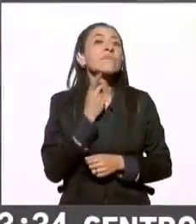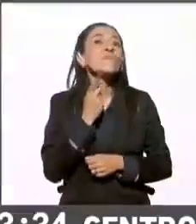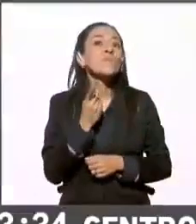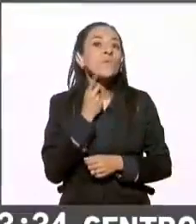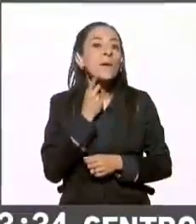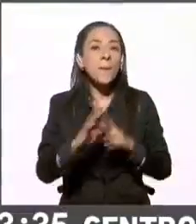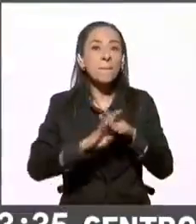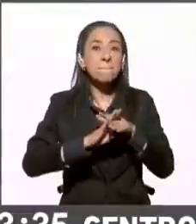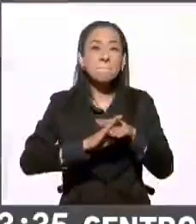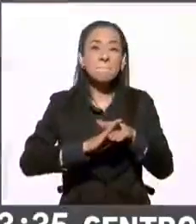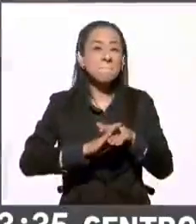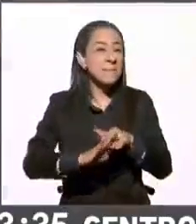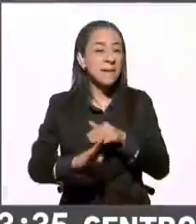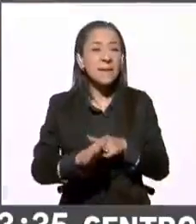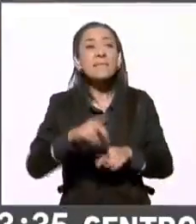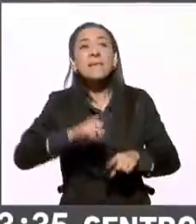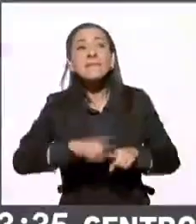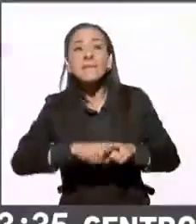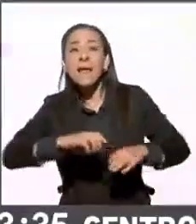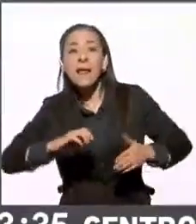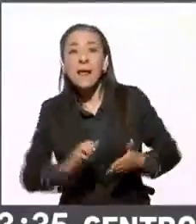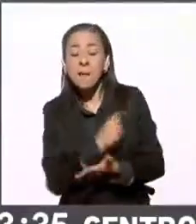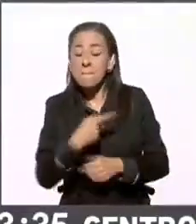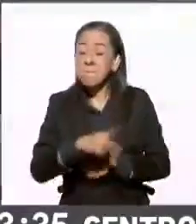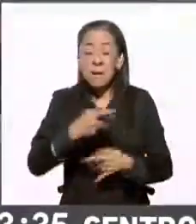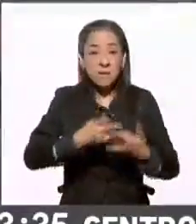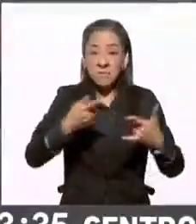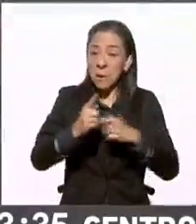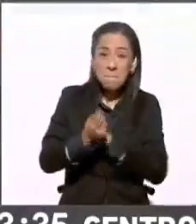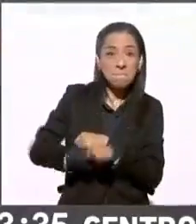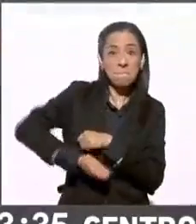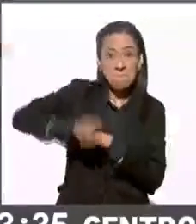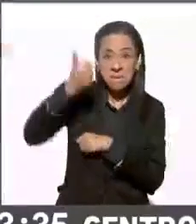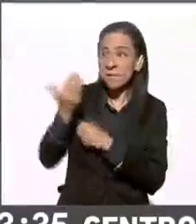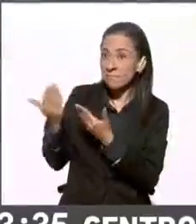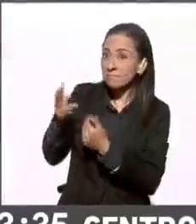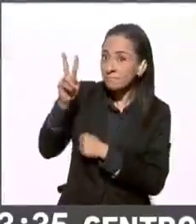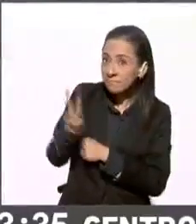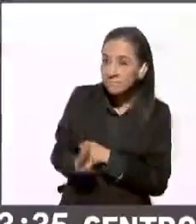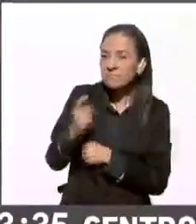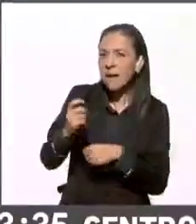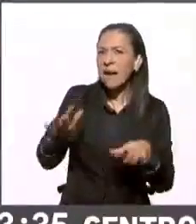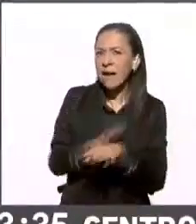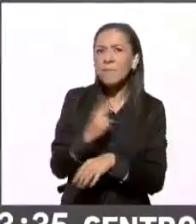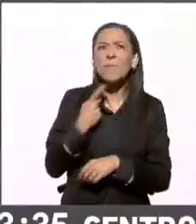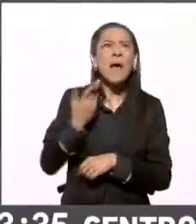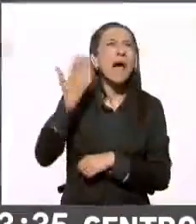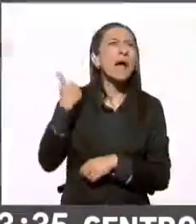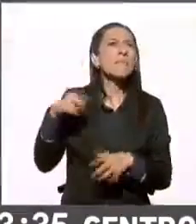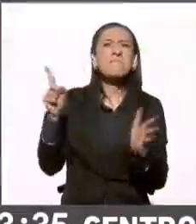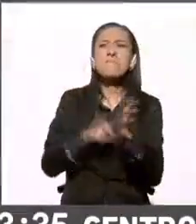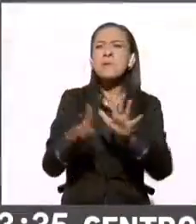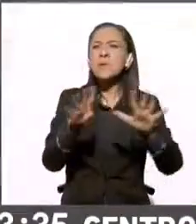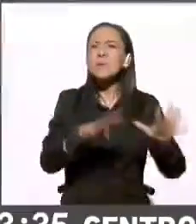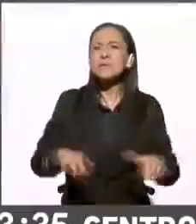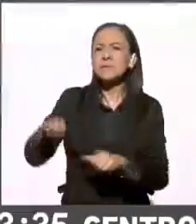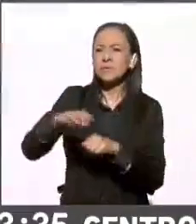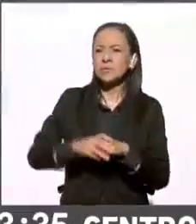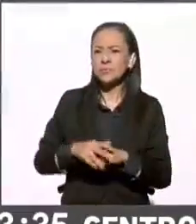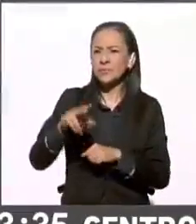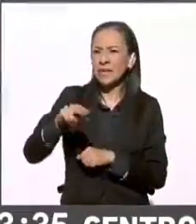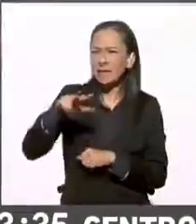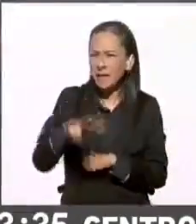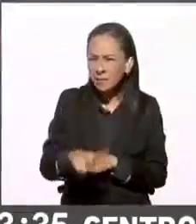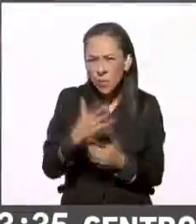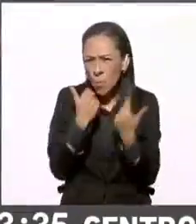primero en la historia, Carlos. En historia de nuestro país y como mencionas, no son los cambios de la política. En 1988 ni siquiera teníamos un jefe de